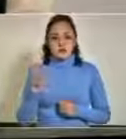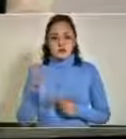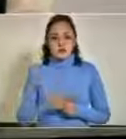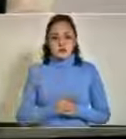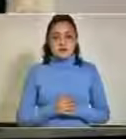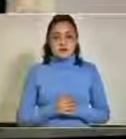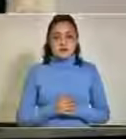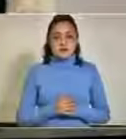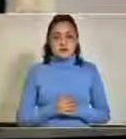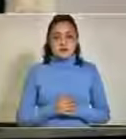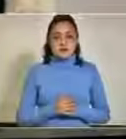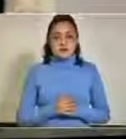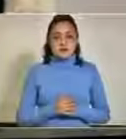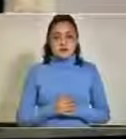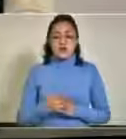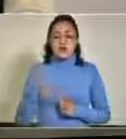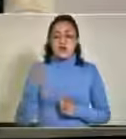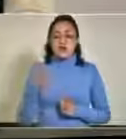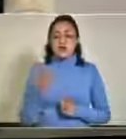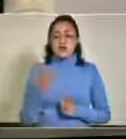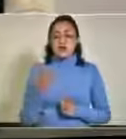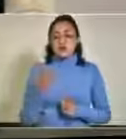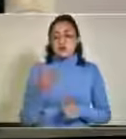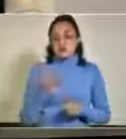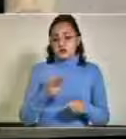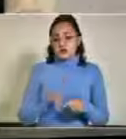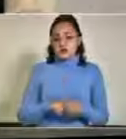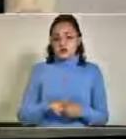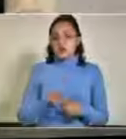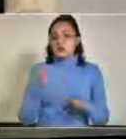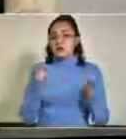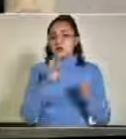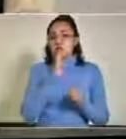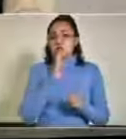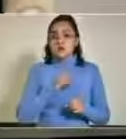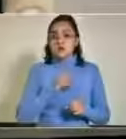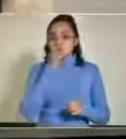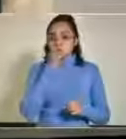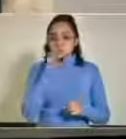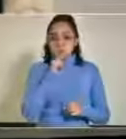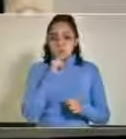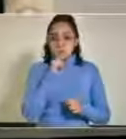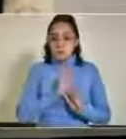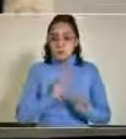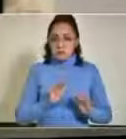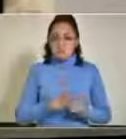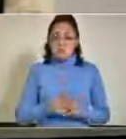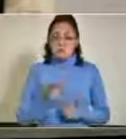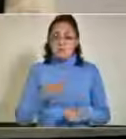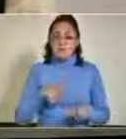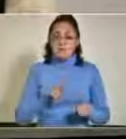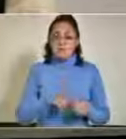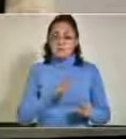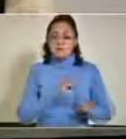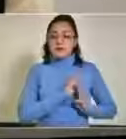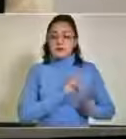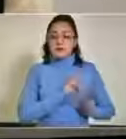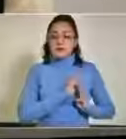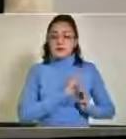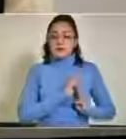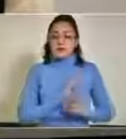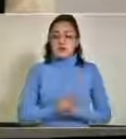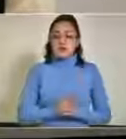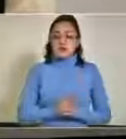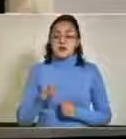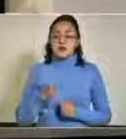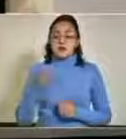hospitalizados y no nos reporta ningún paciente con ventilación asistida. El hospital militar regional,